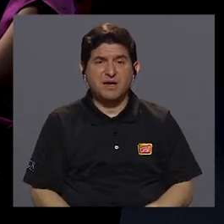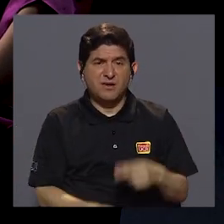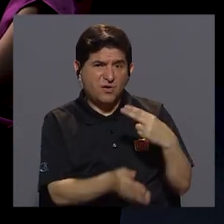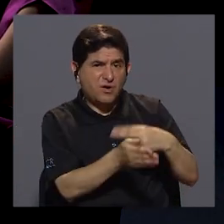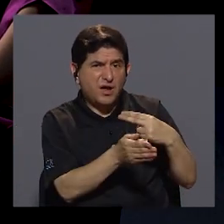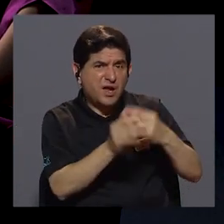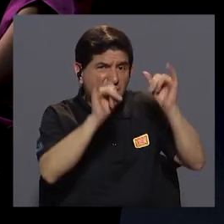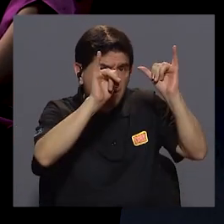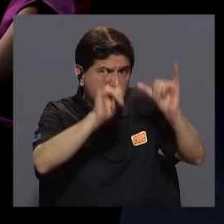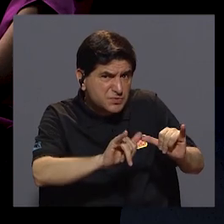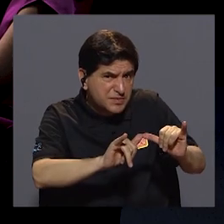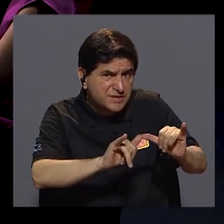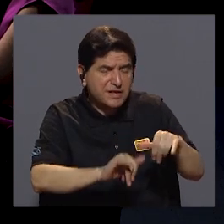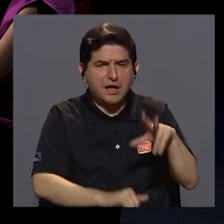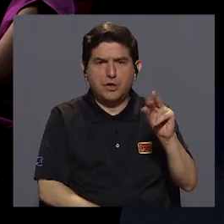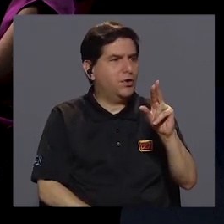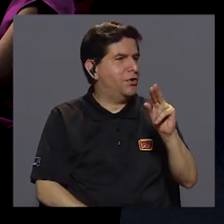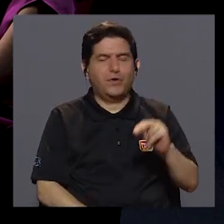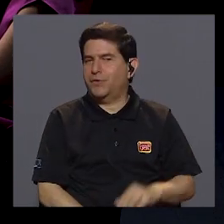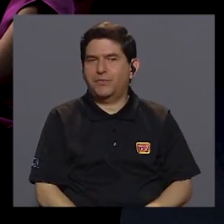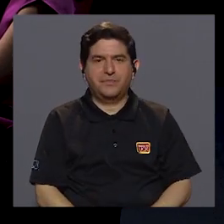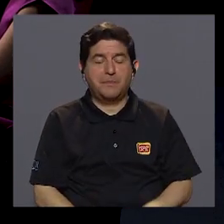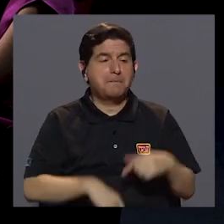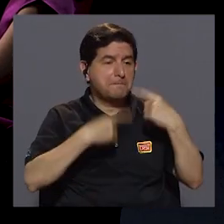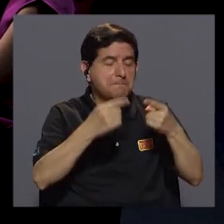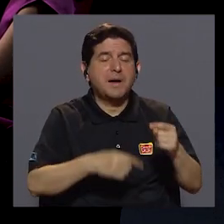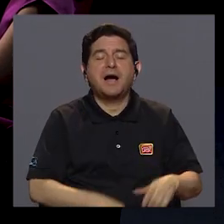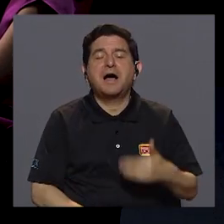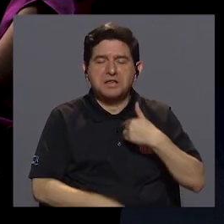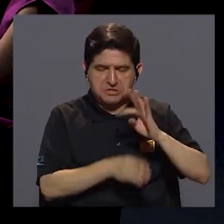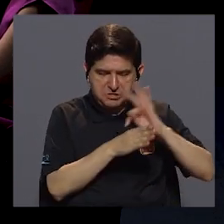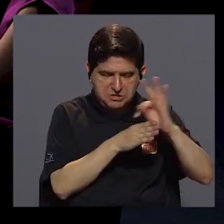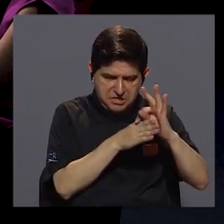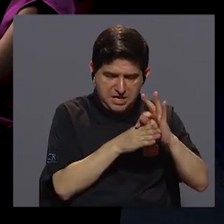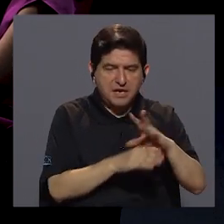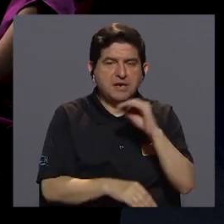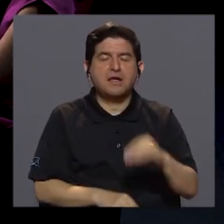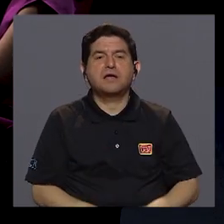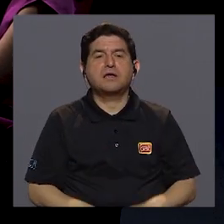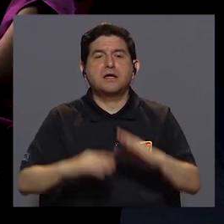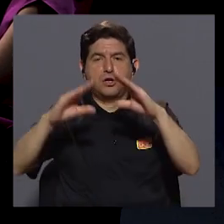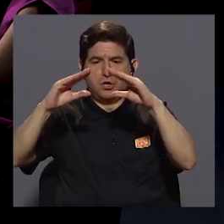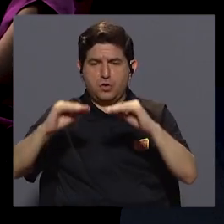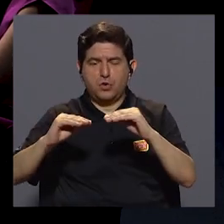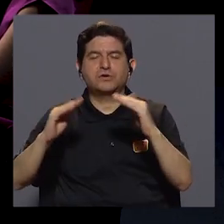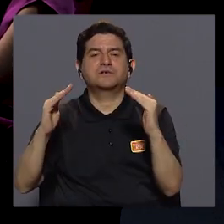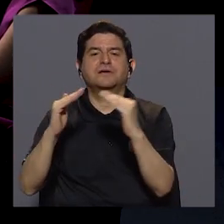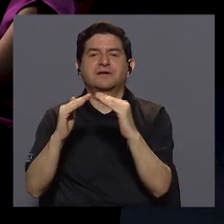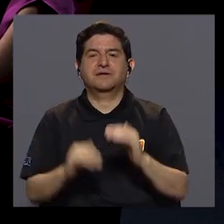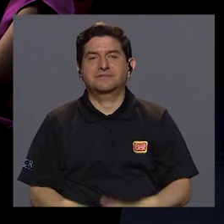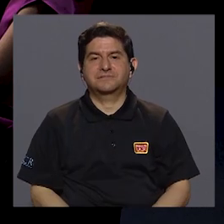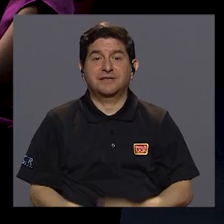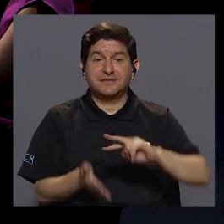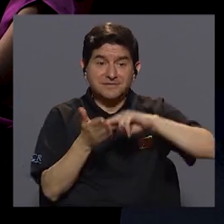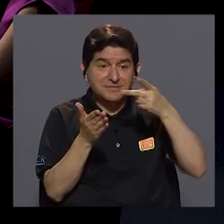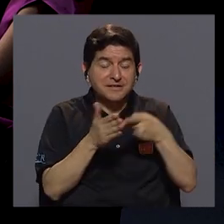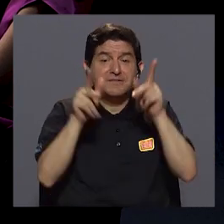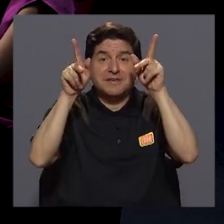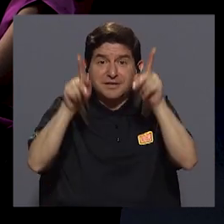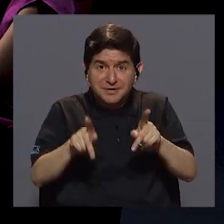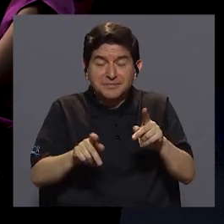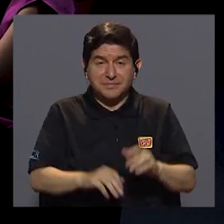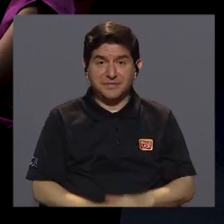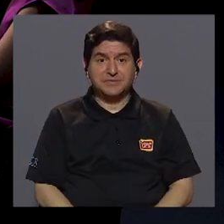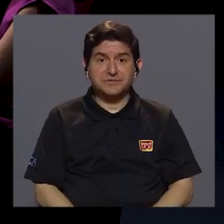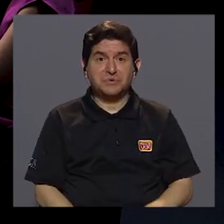estar internada dentro del centro hospitalario, va durante el día, recibe el tratamiento y pasa la noche en su casa. Esto evidentemente permite que la